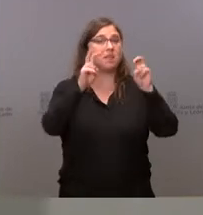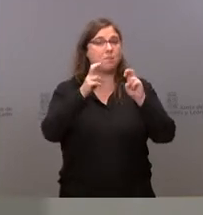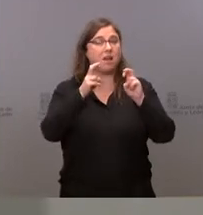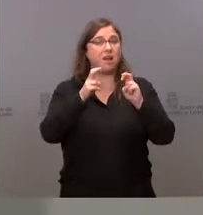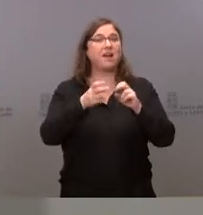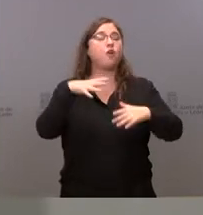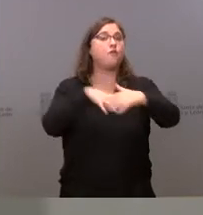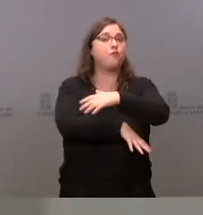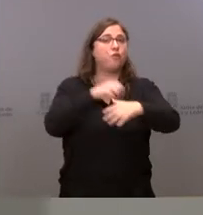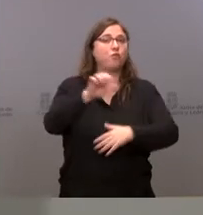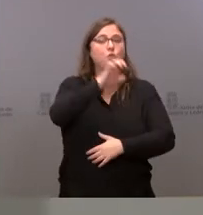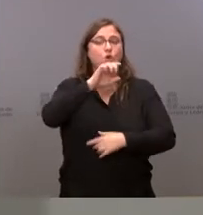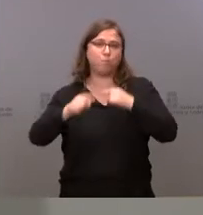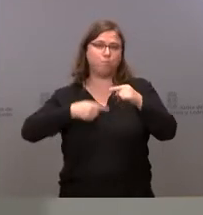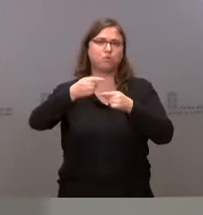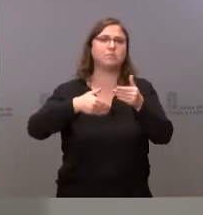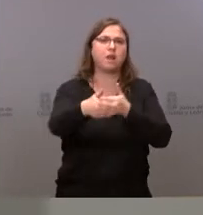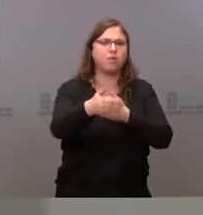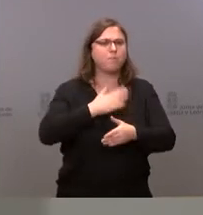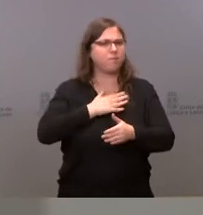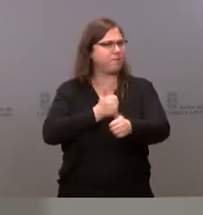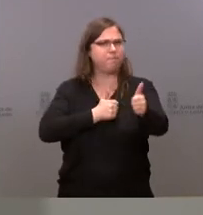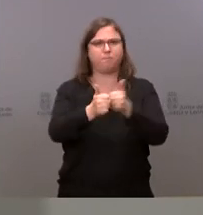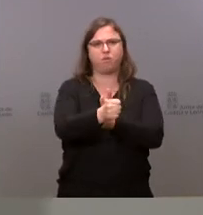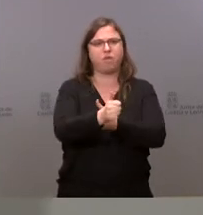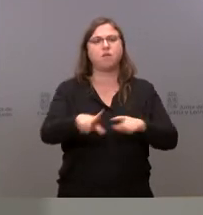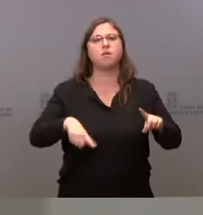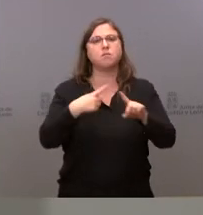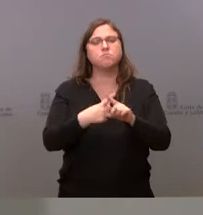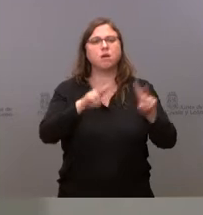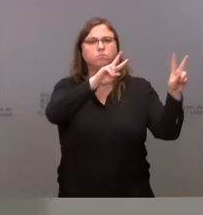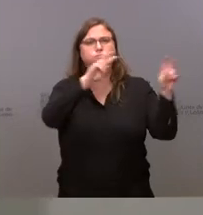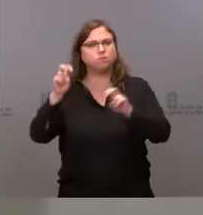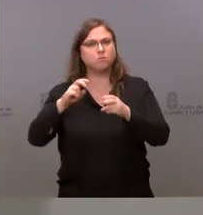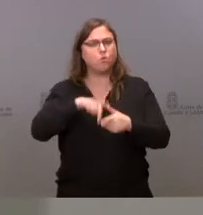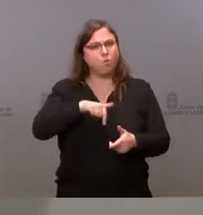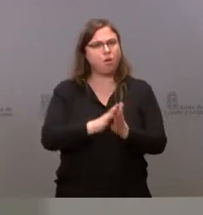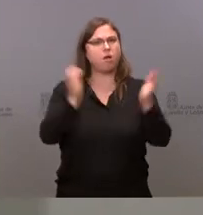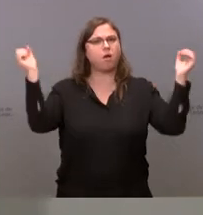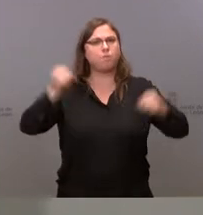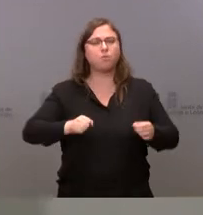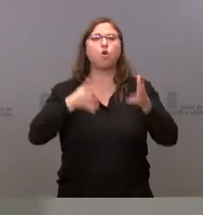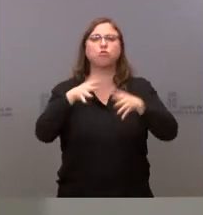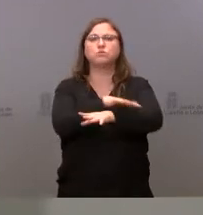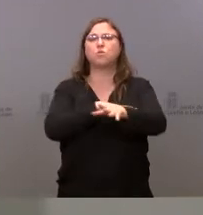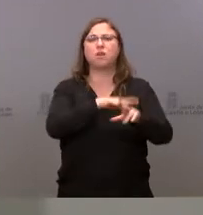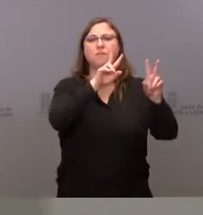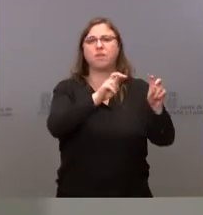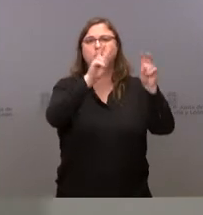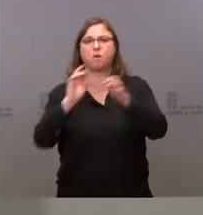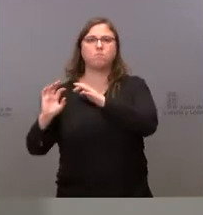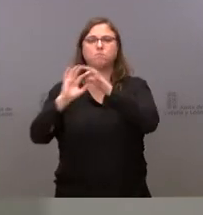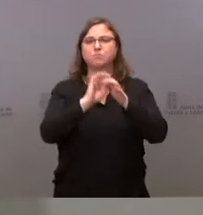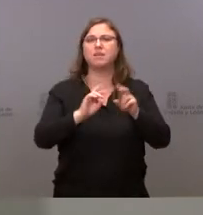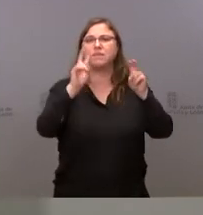europeos, Next Generation, para nosotros es una prioridad y muchas de las cuestiones que hoy hemos aprobado en el Consejo de Gobierno son cuestiones relacionadas también